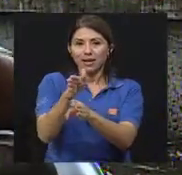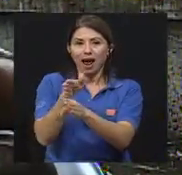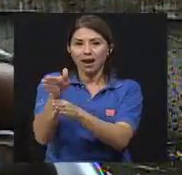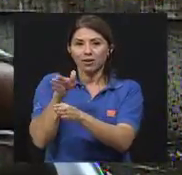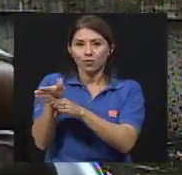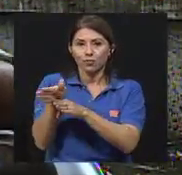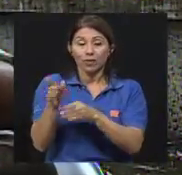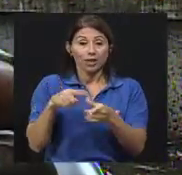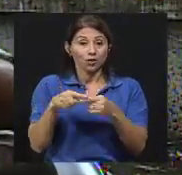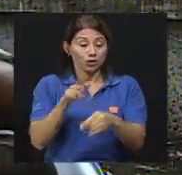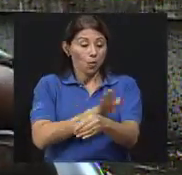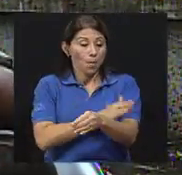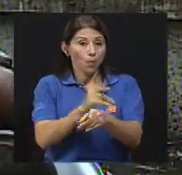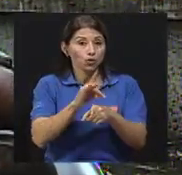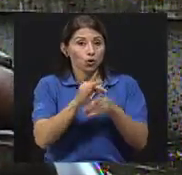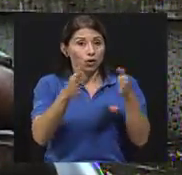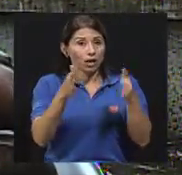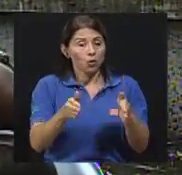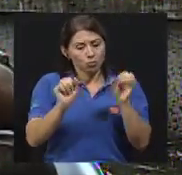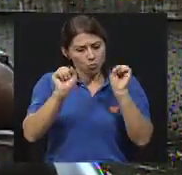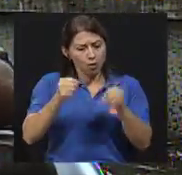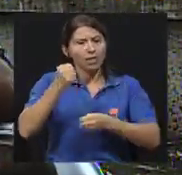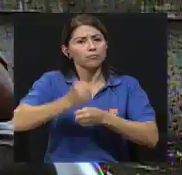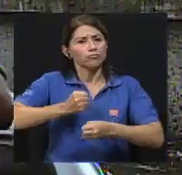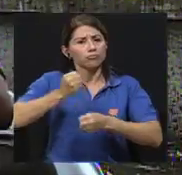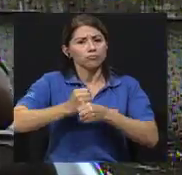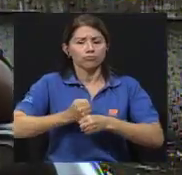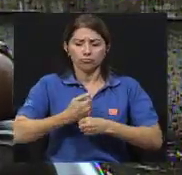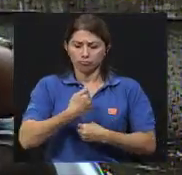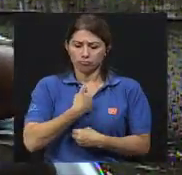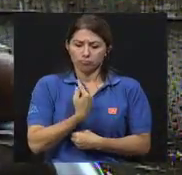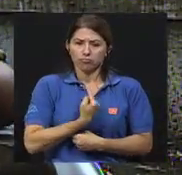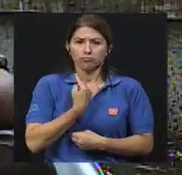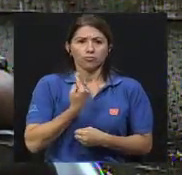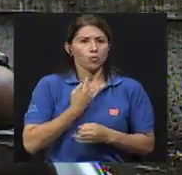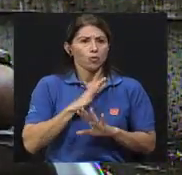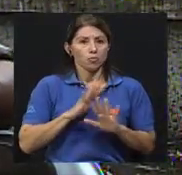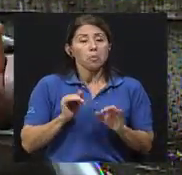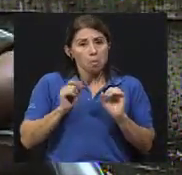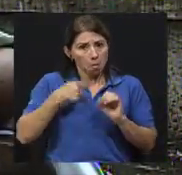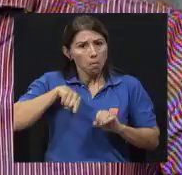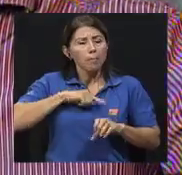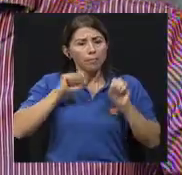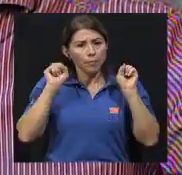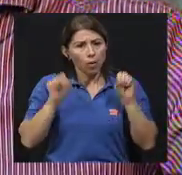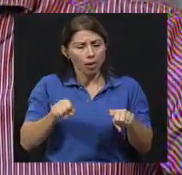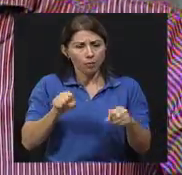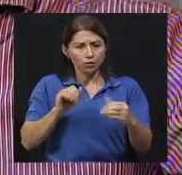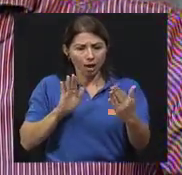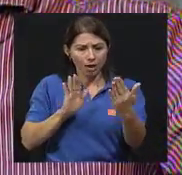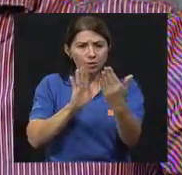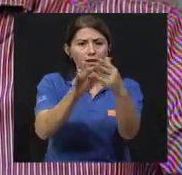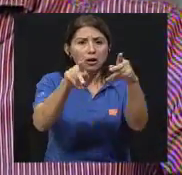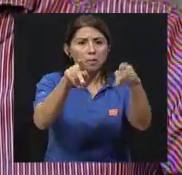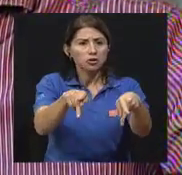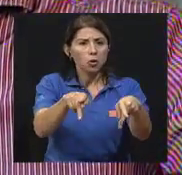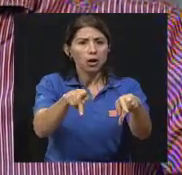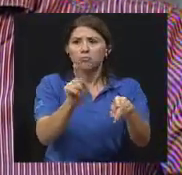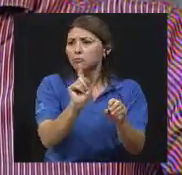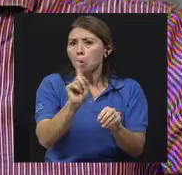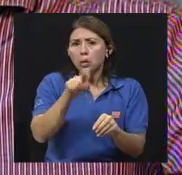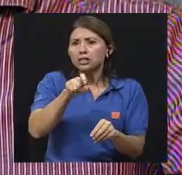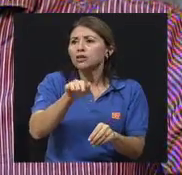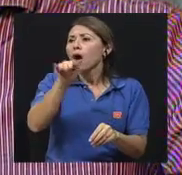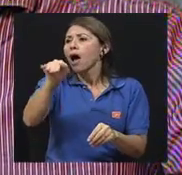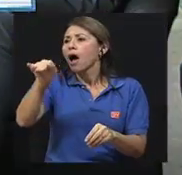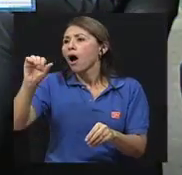puede ejercer autónomamente, porque estamos calificados para atender a paciente de forma autónoma, digamos, sin acudir a